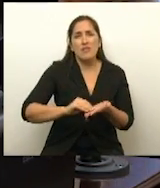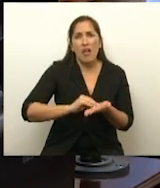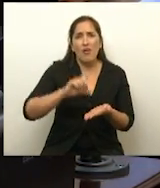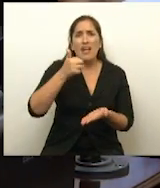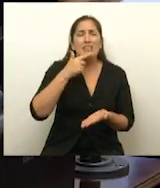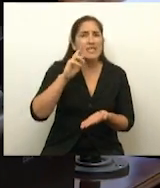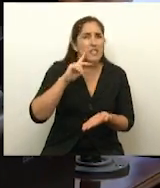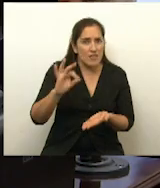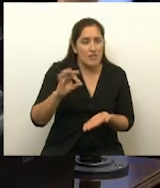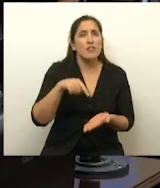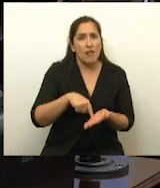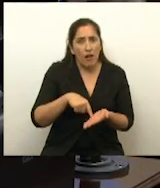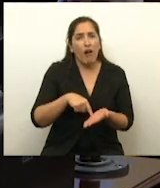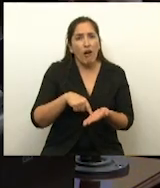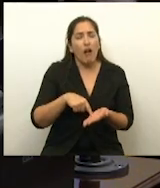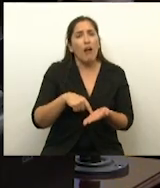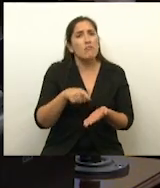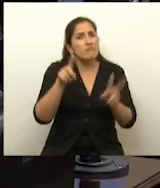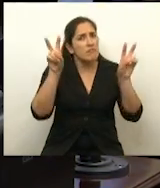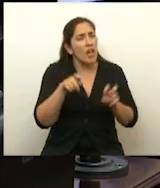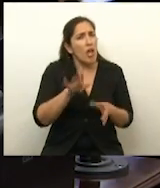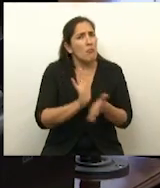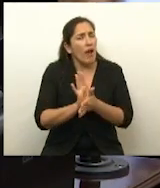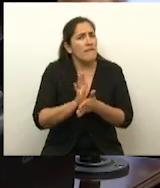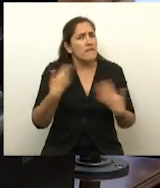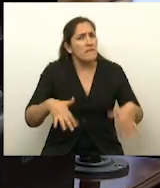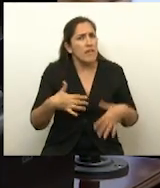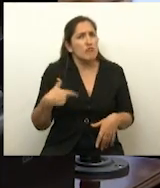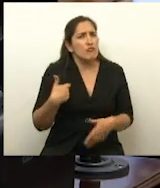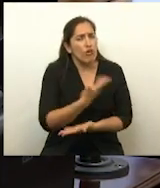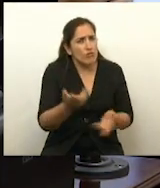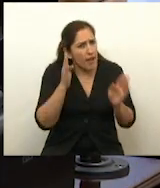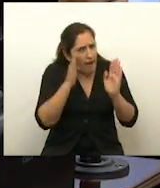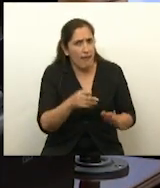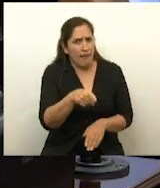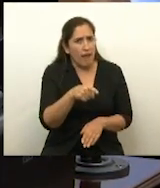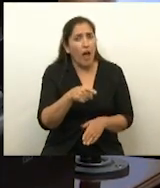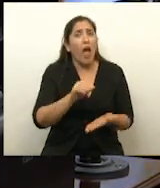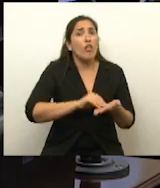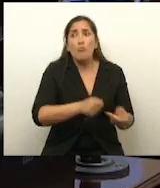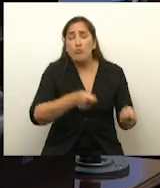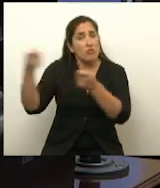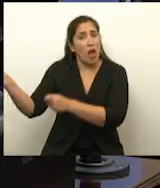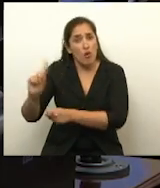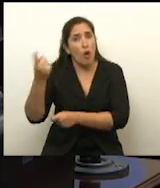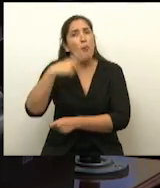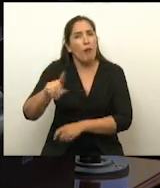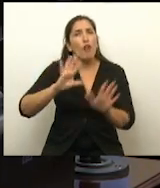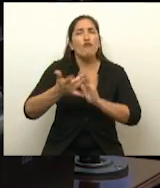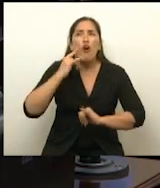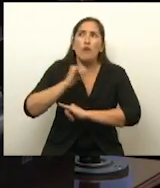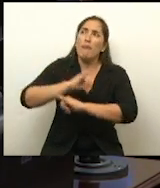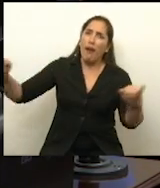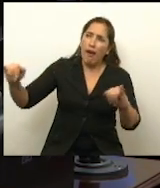preocupación de tipo social. Así que el mensaje del Senado, tal vez no pasen, diputados, pero es un mensaje a las